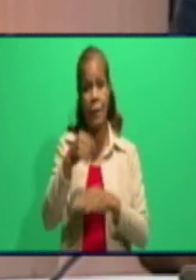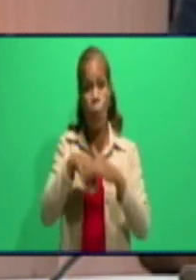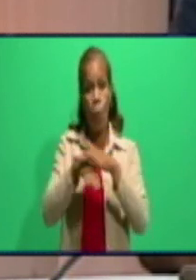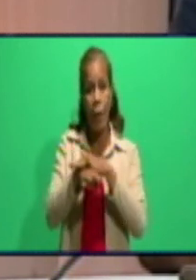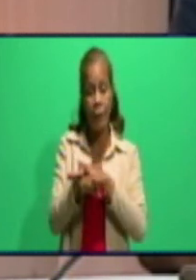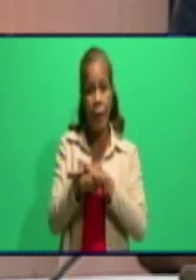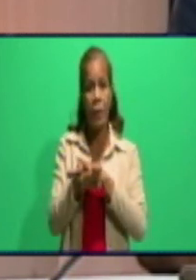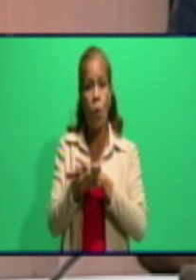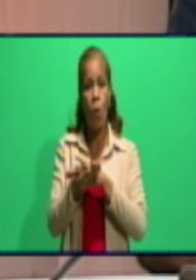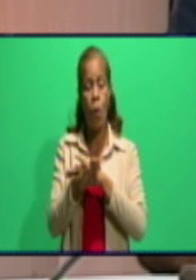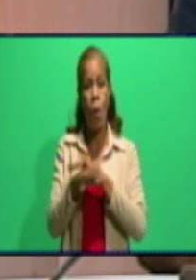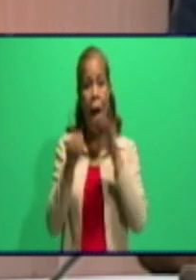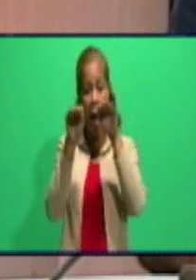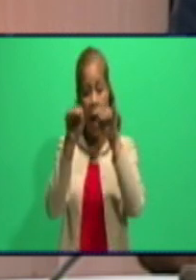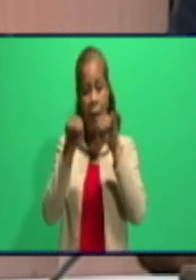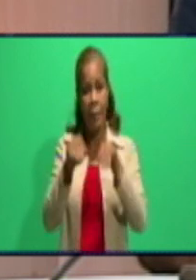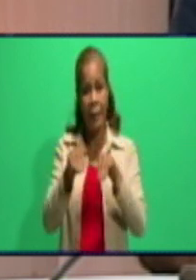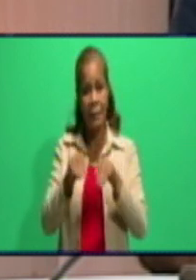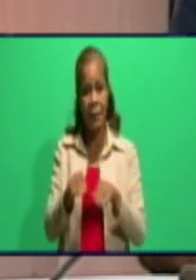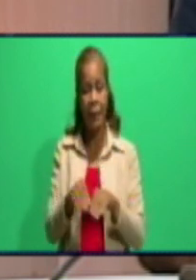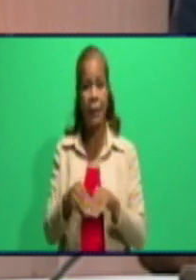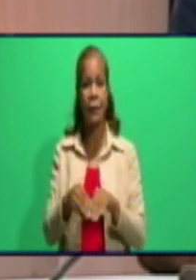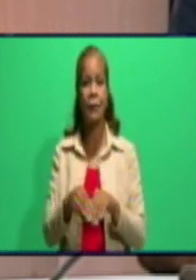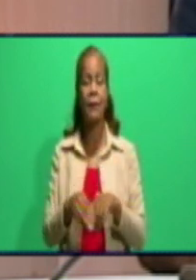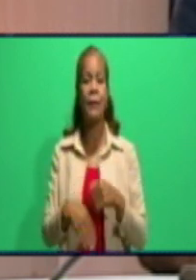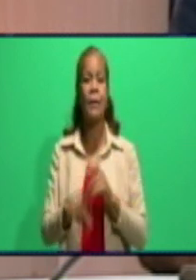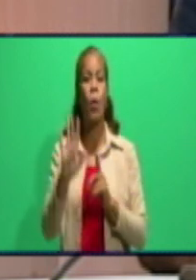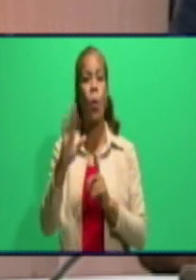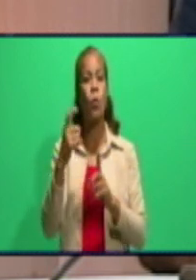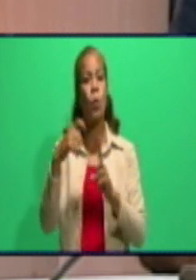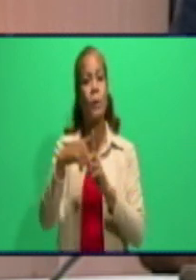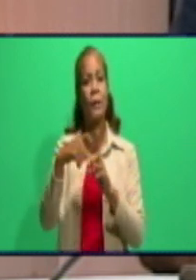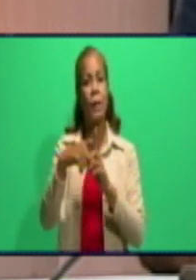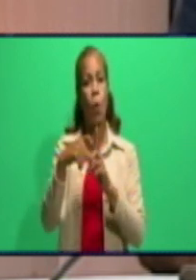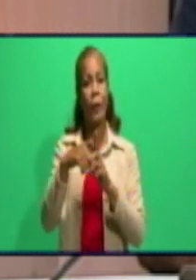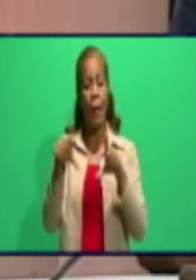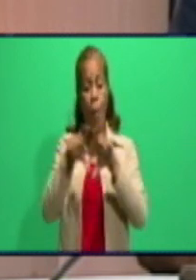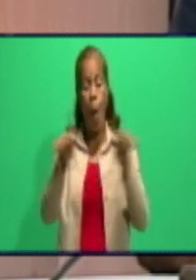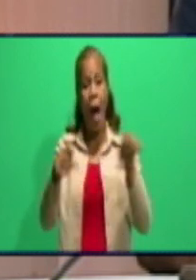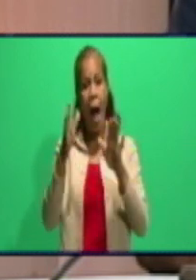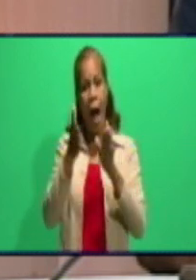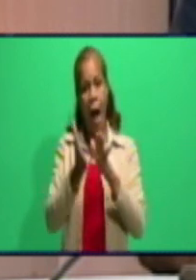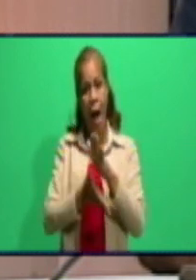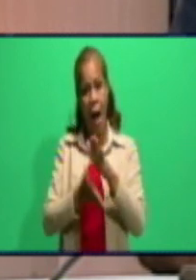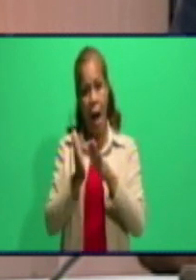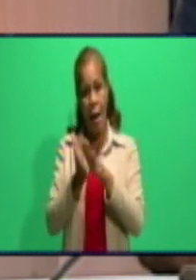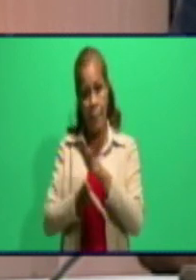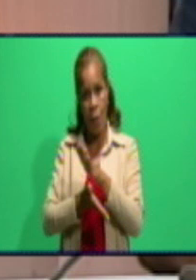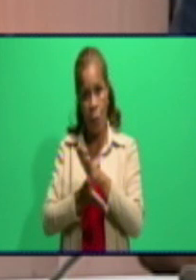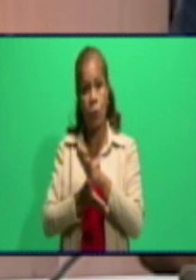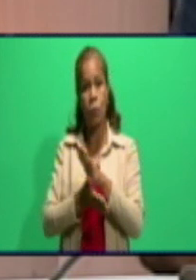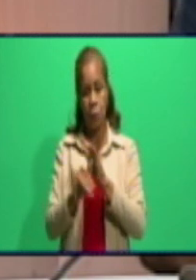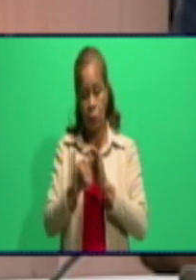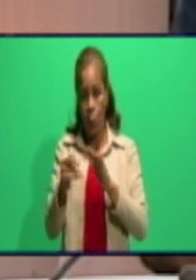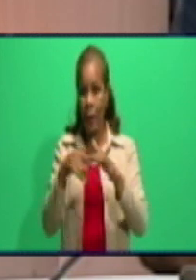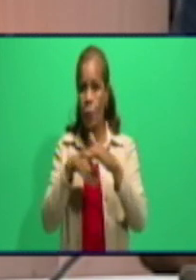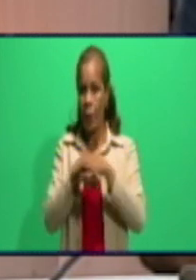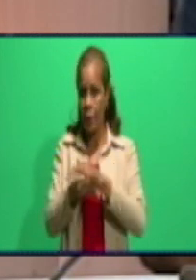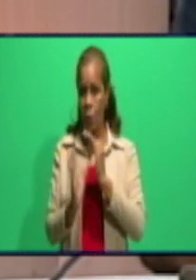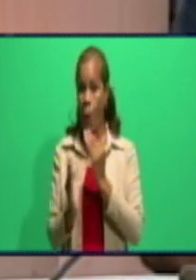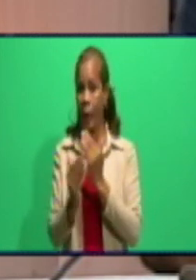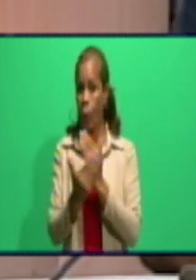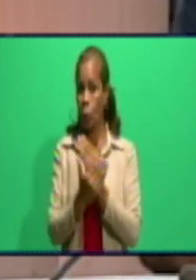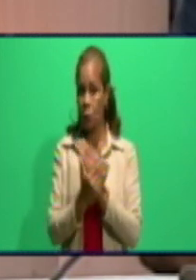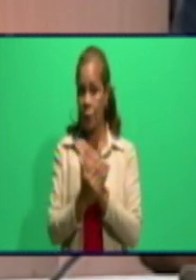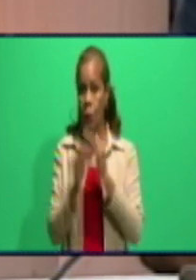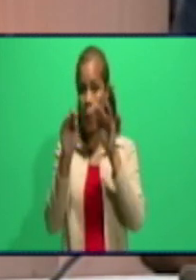.085 kilogramos de jamón, de jamón vicky, cuestión discutida también aquí con los